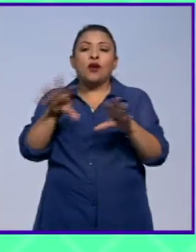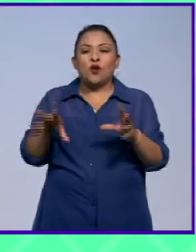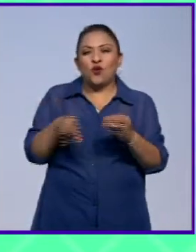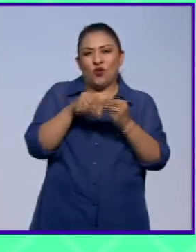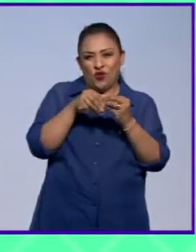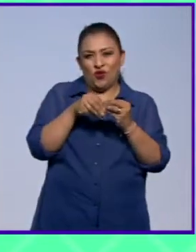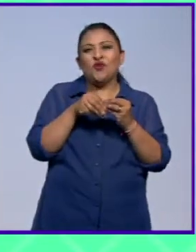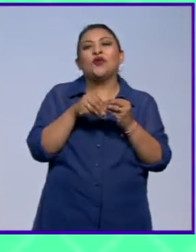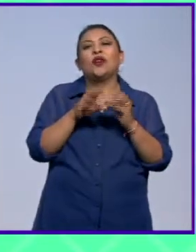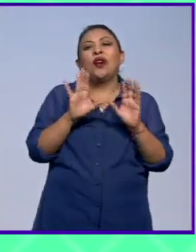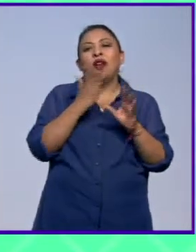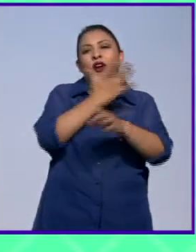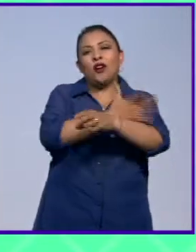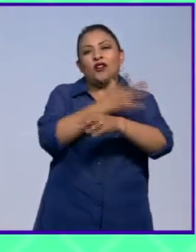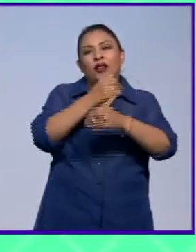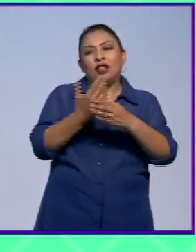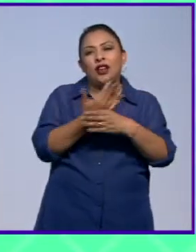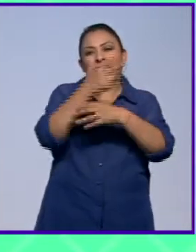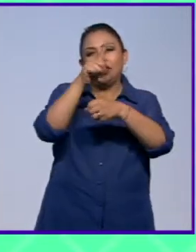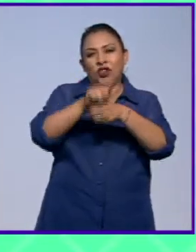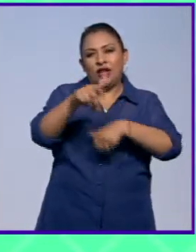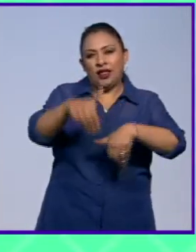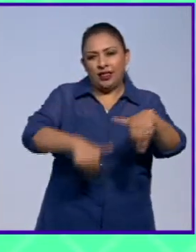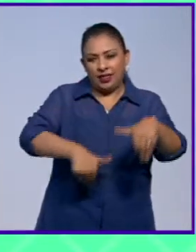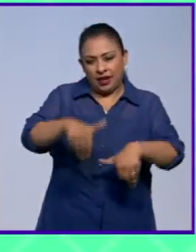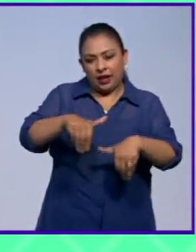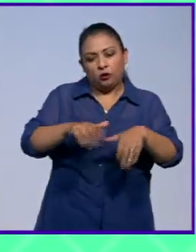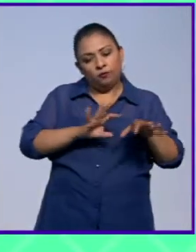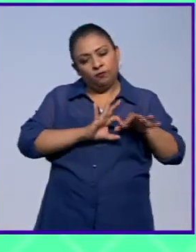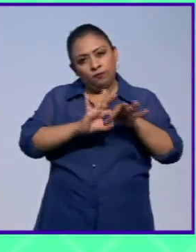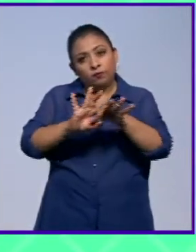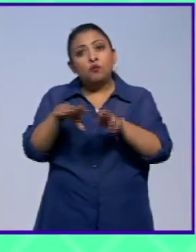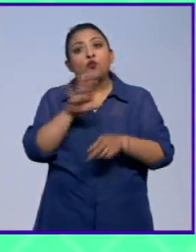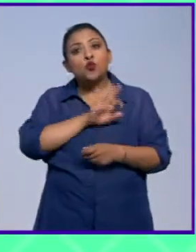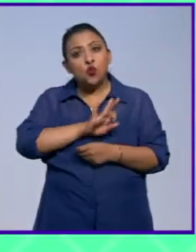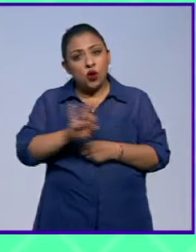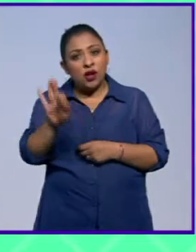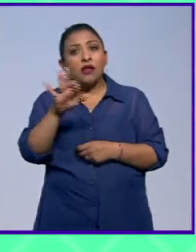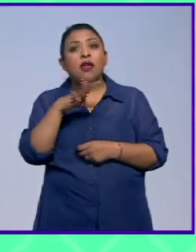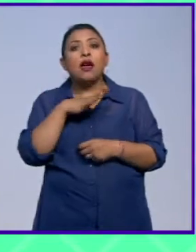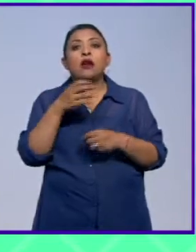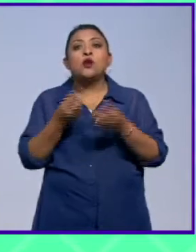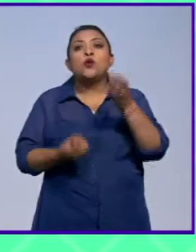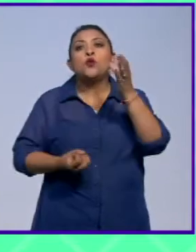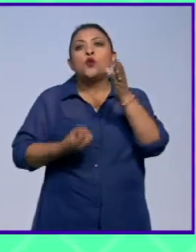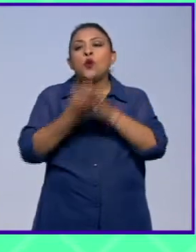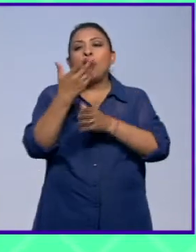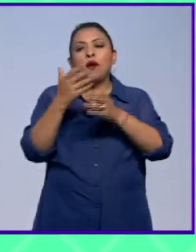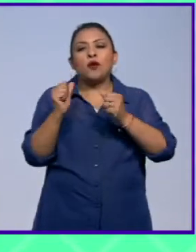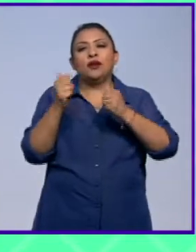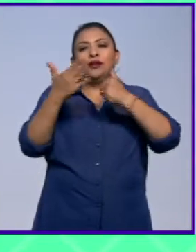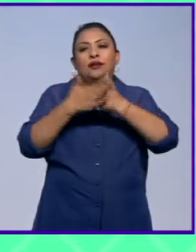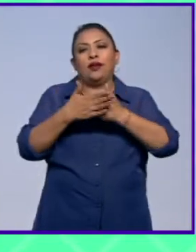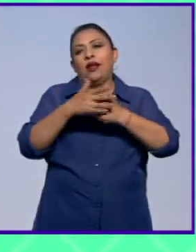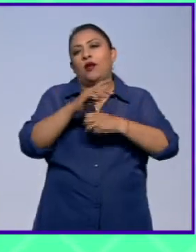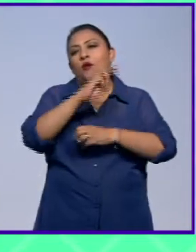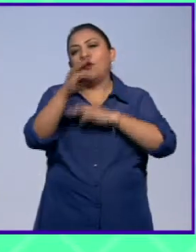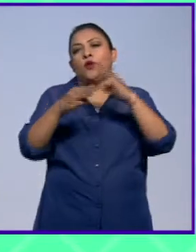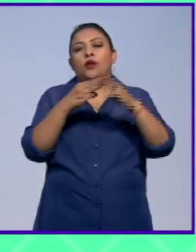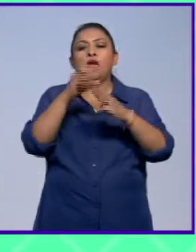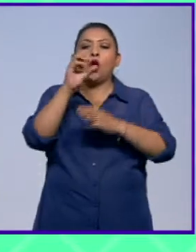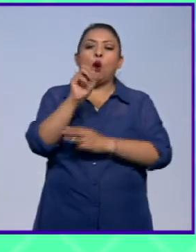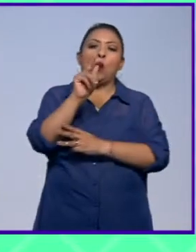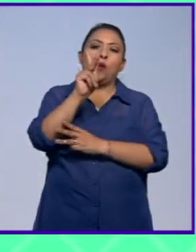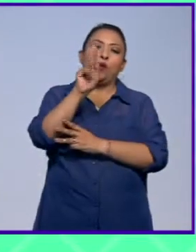conjuntamente con la Coordinación Nacional de Teatro, se va a poder hacer un estreno mundial de esta obra, Opus